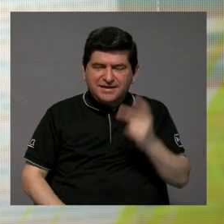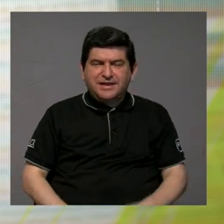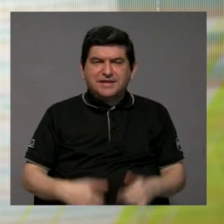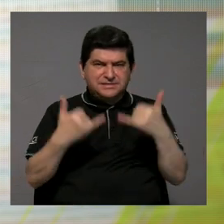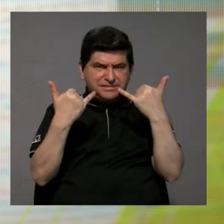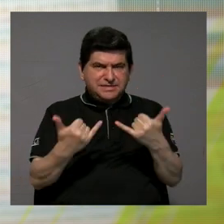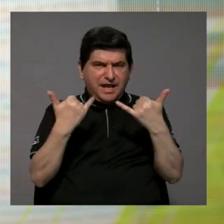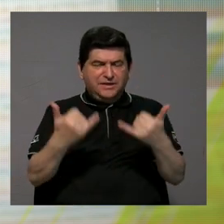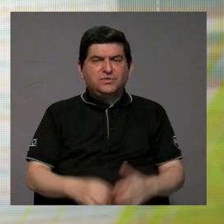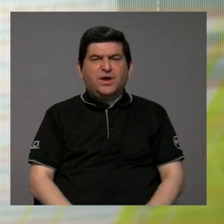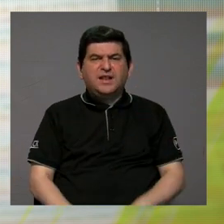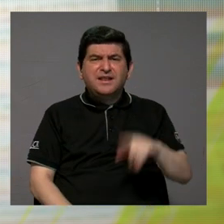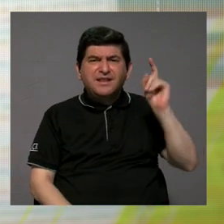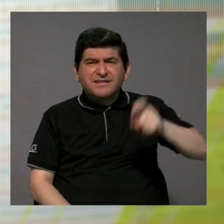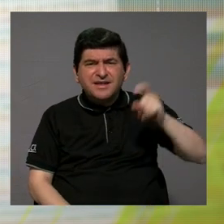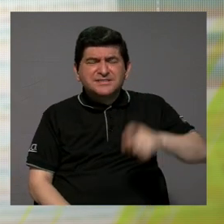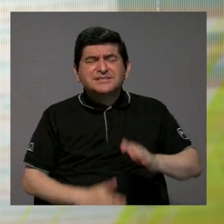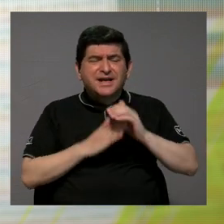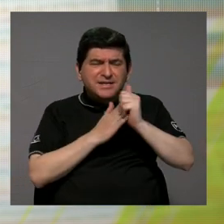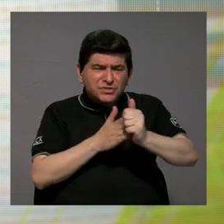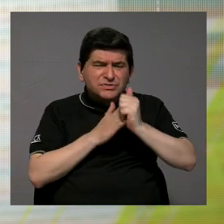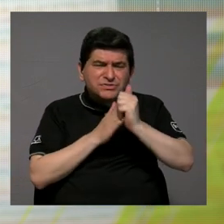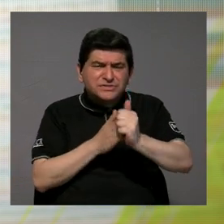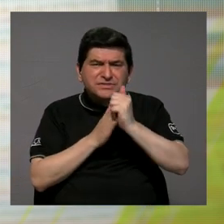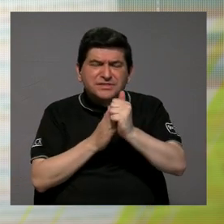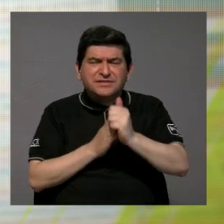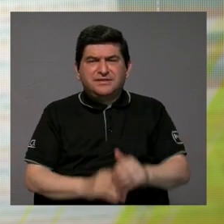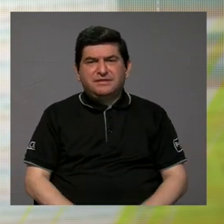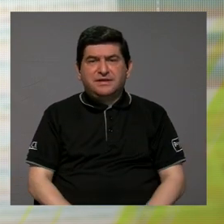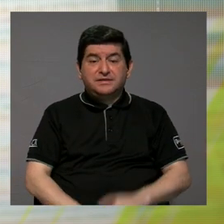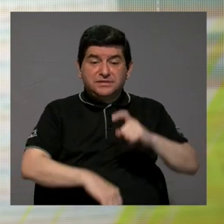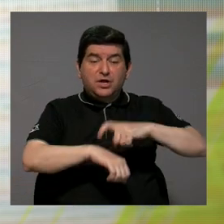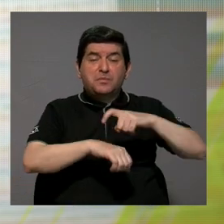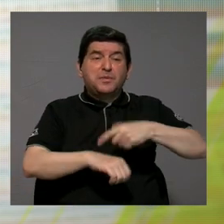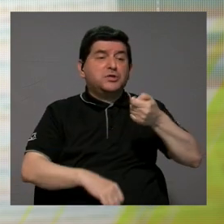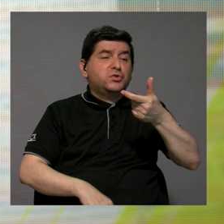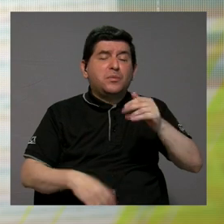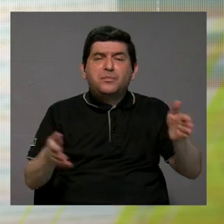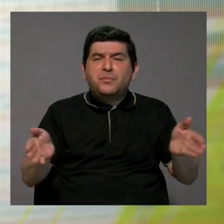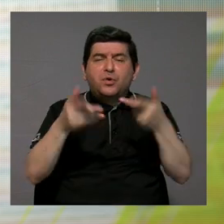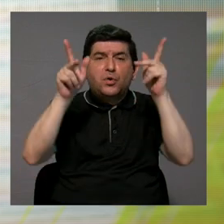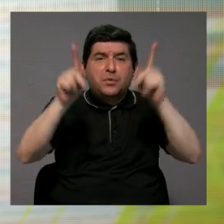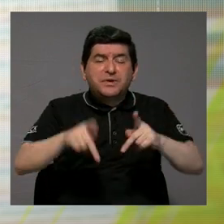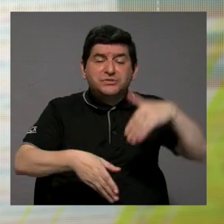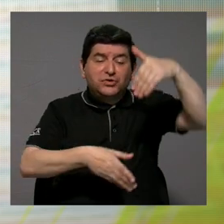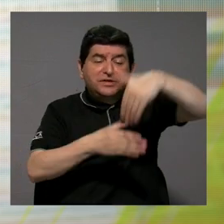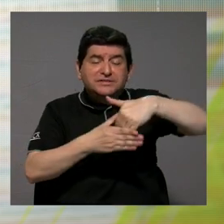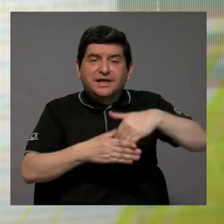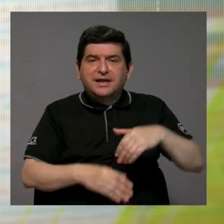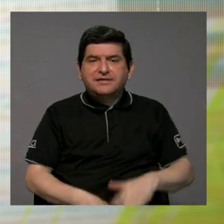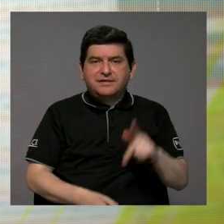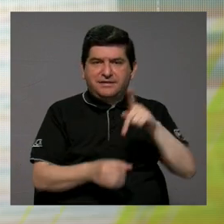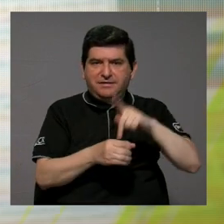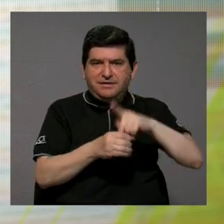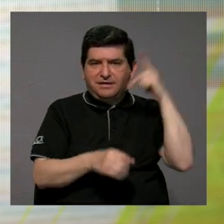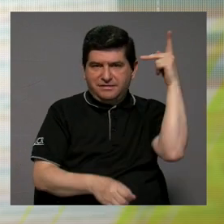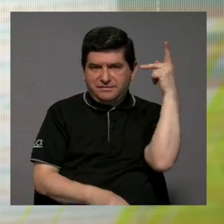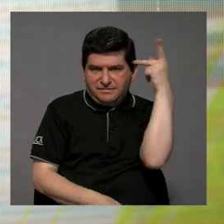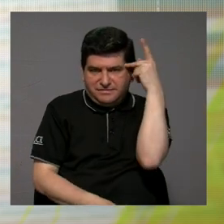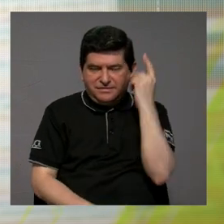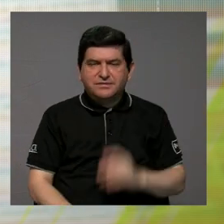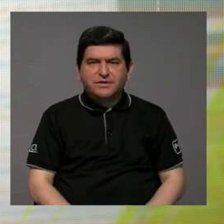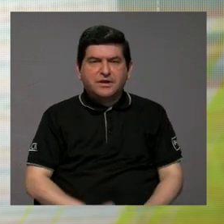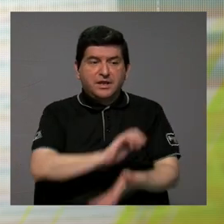algunos actores hoy es más bien que se requieren algunos liderazgos en momentos donde hay pocos incentivos para que alguna gente entre en la política y de